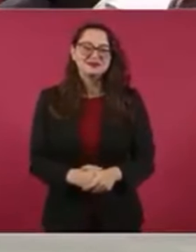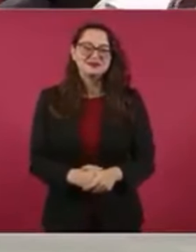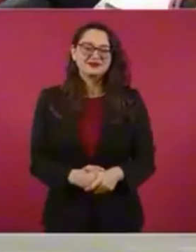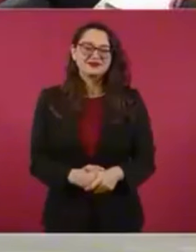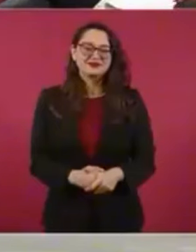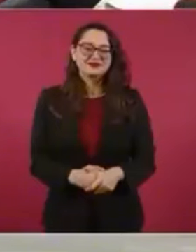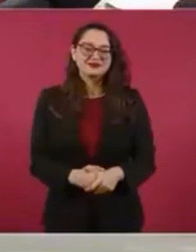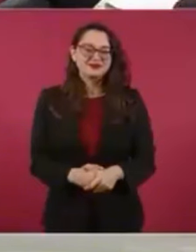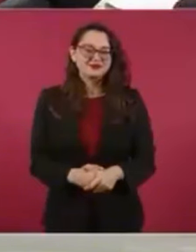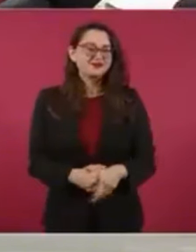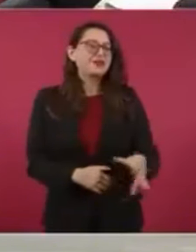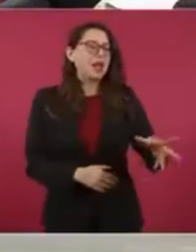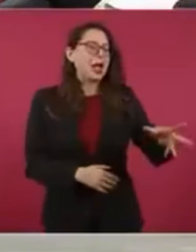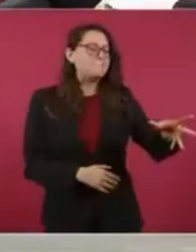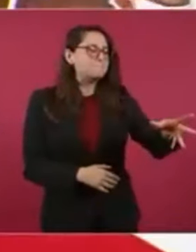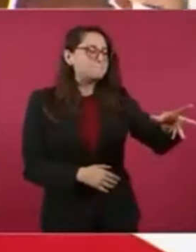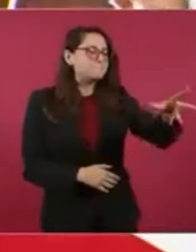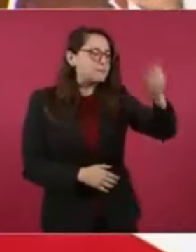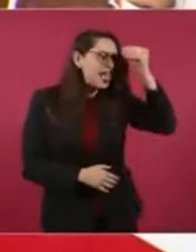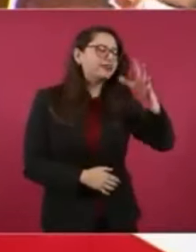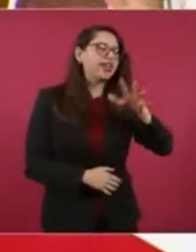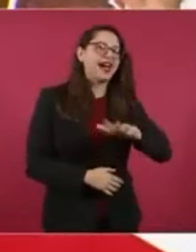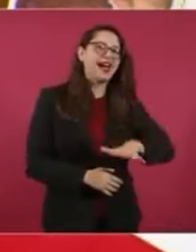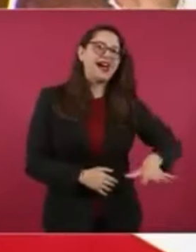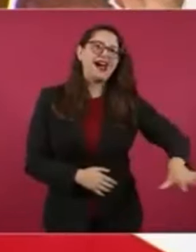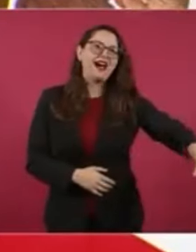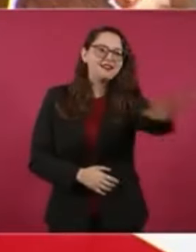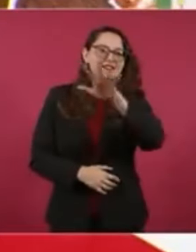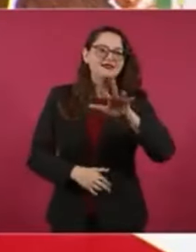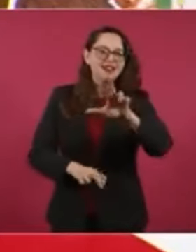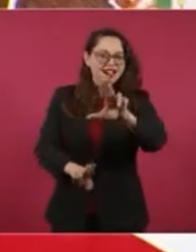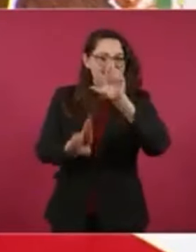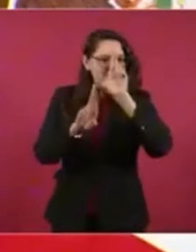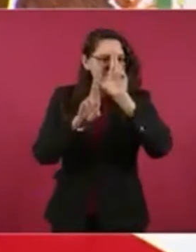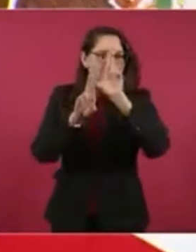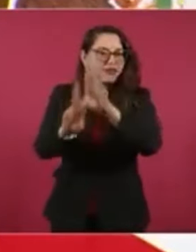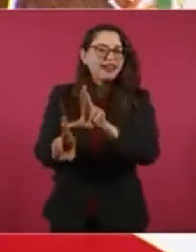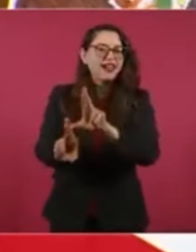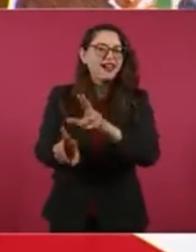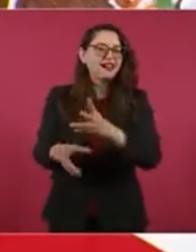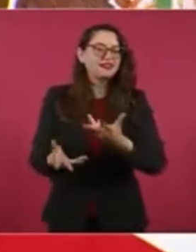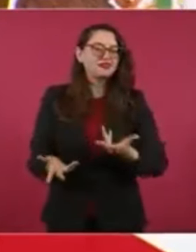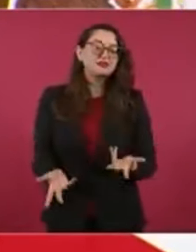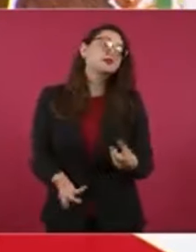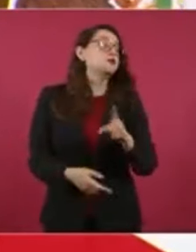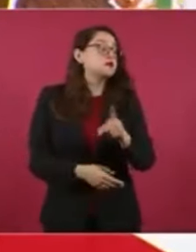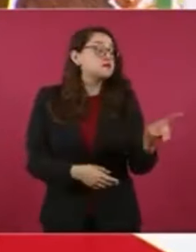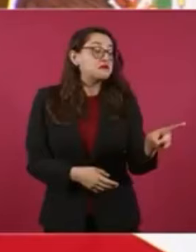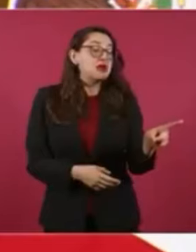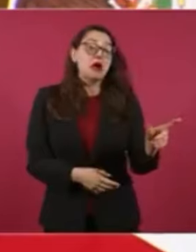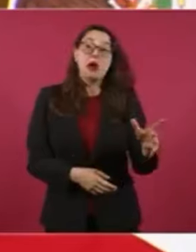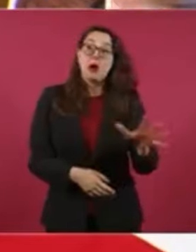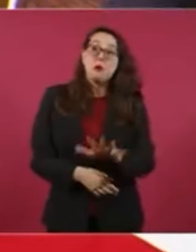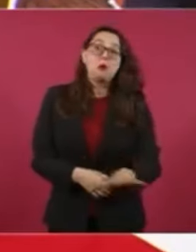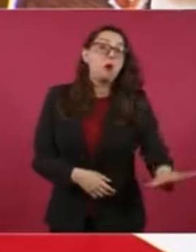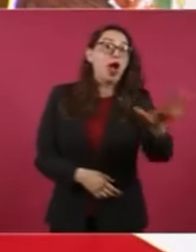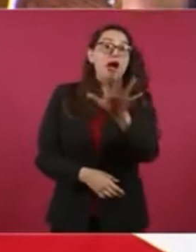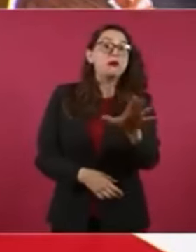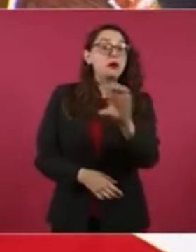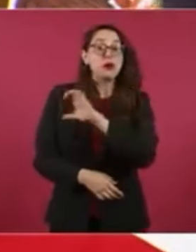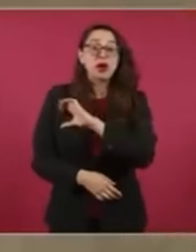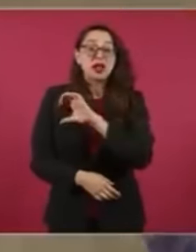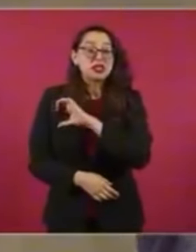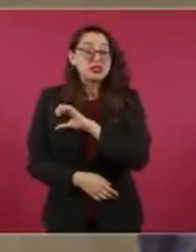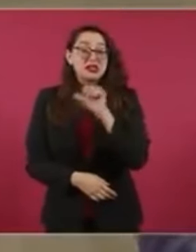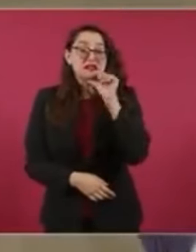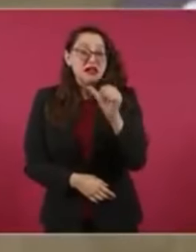Para que aprendan a respetar al pueblo. Si no quieren al pueblo, van a